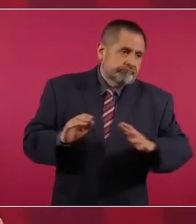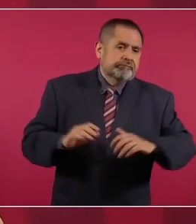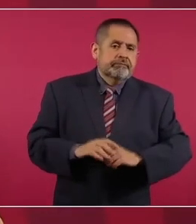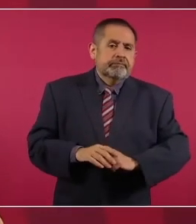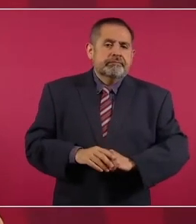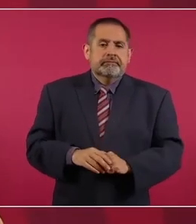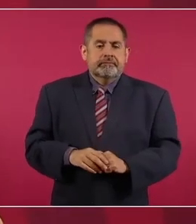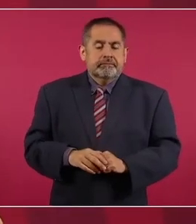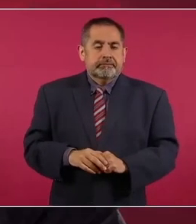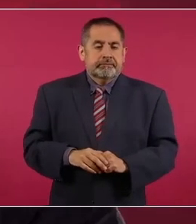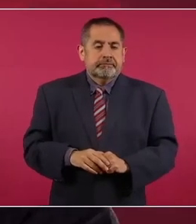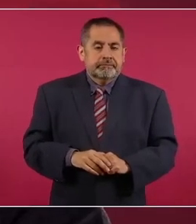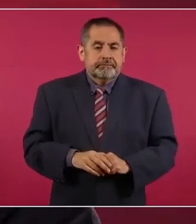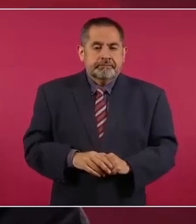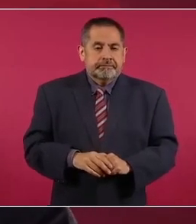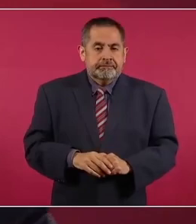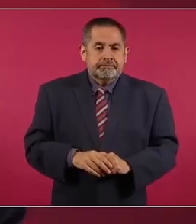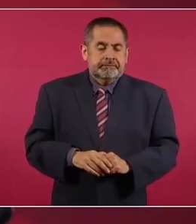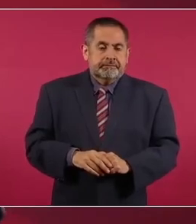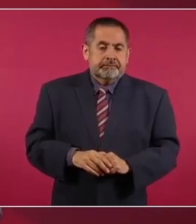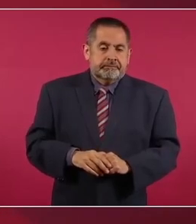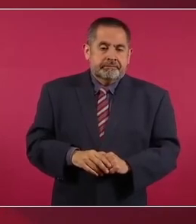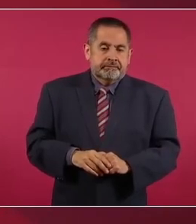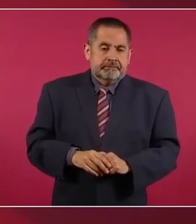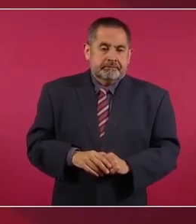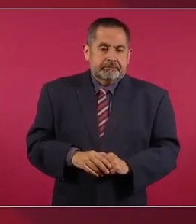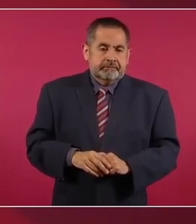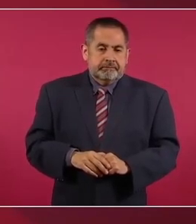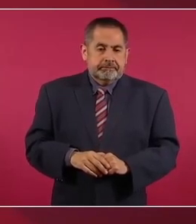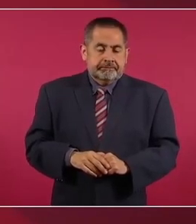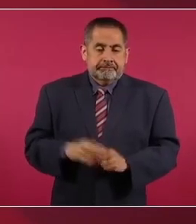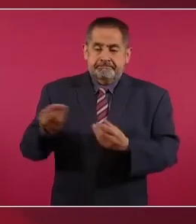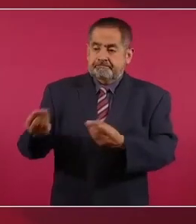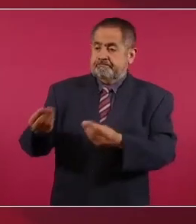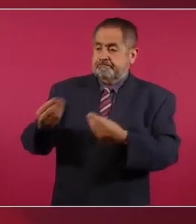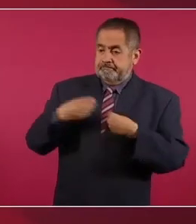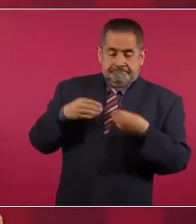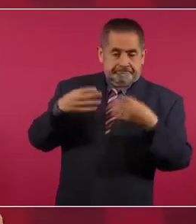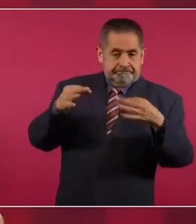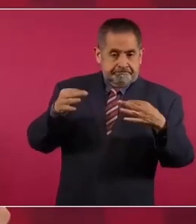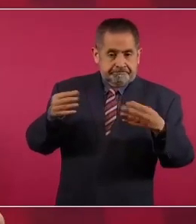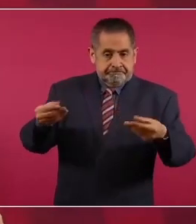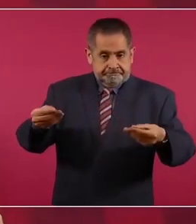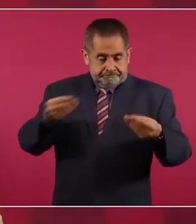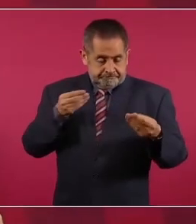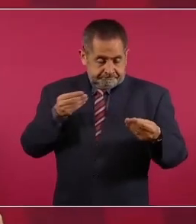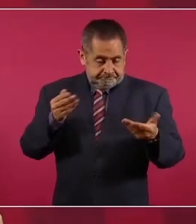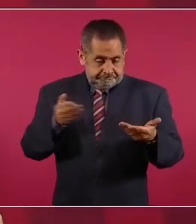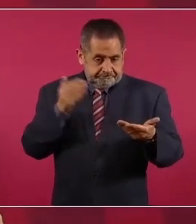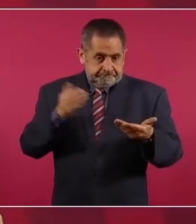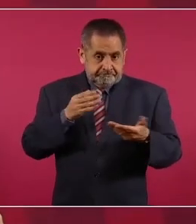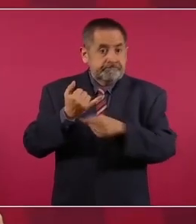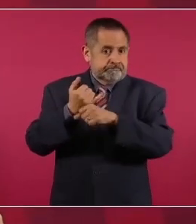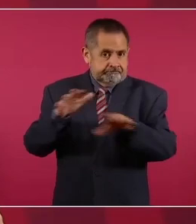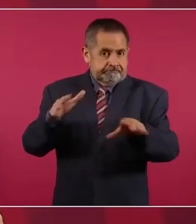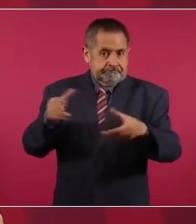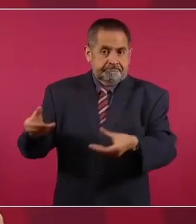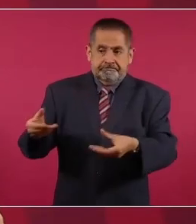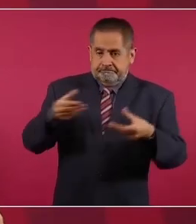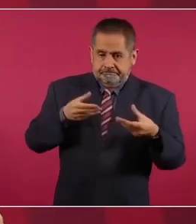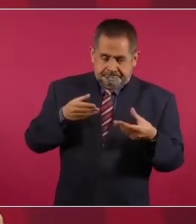y se me entrega el documento, el informe